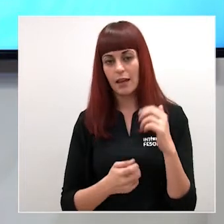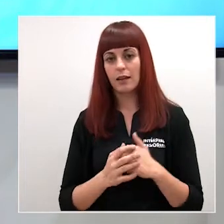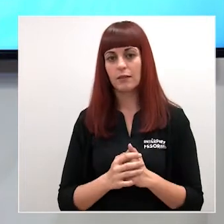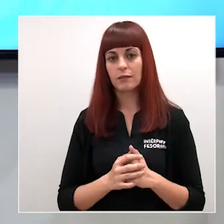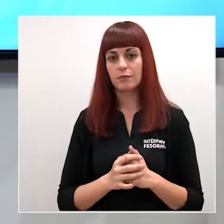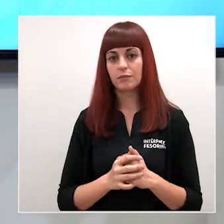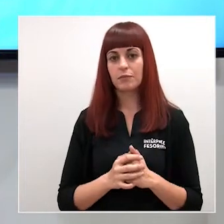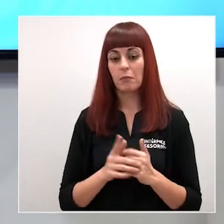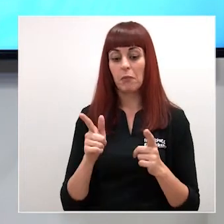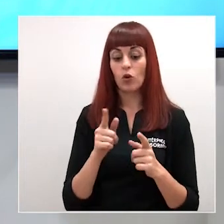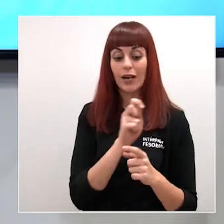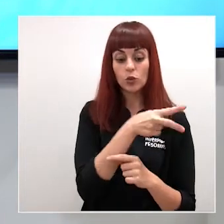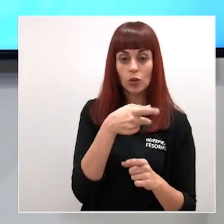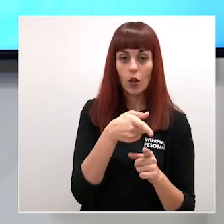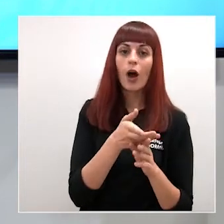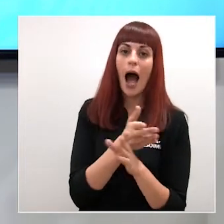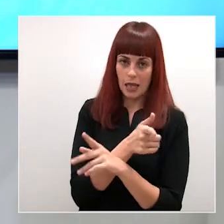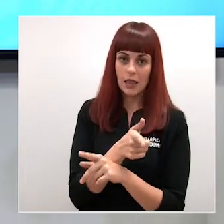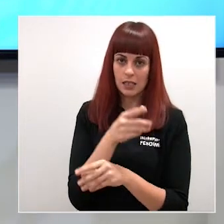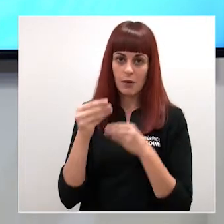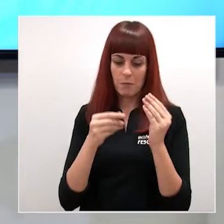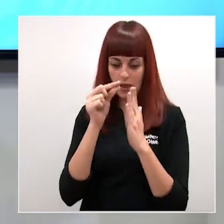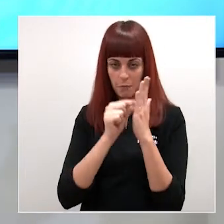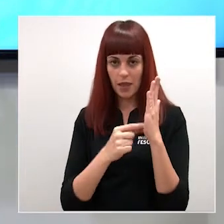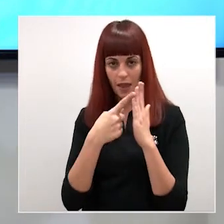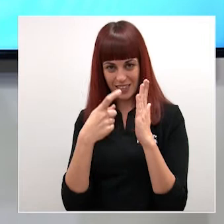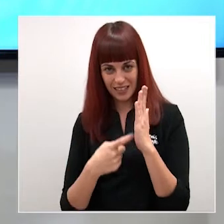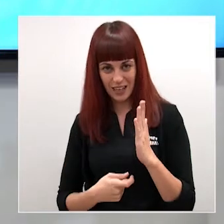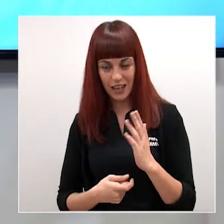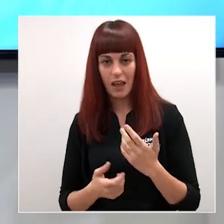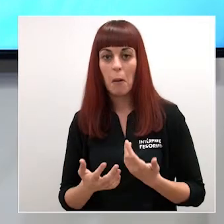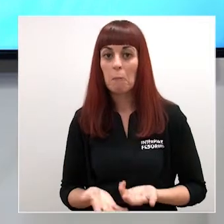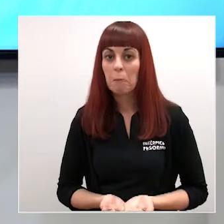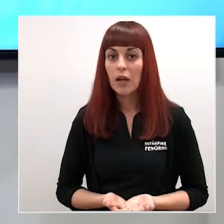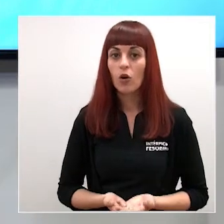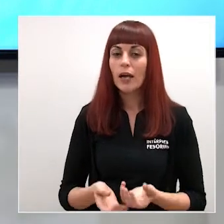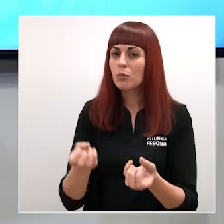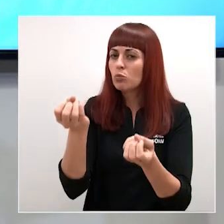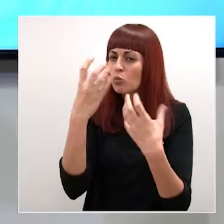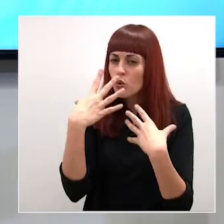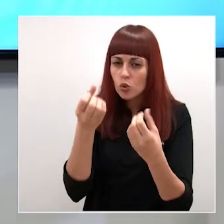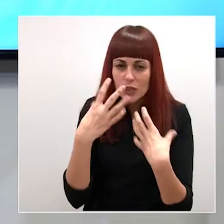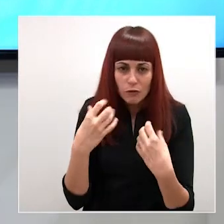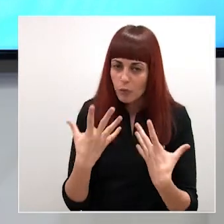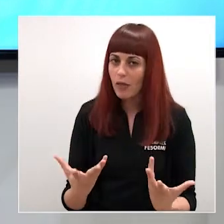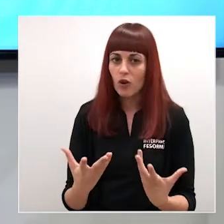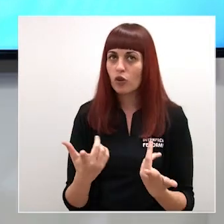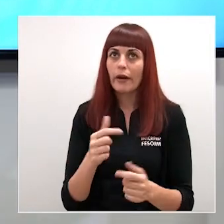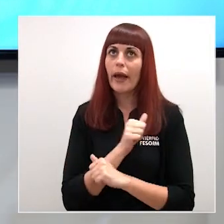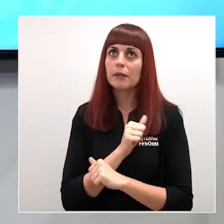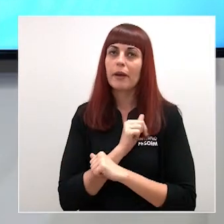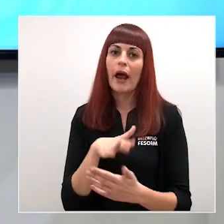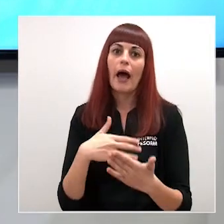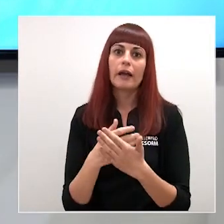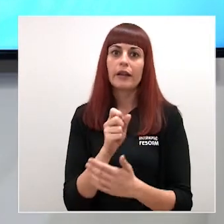tengamos el resultado de ese test pero ya se entiende que el estudio va a un estudio muy serio que va a dar muchísima información y que no podemos estar esperando el resultado del test